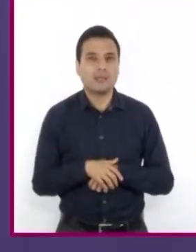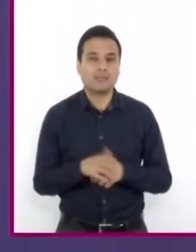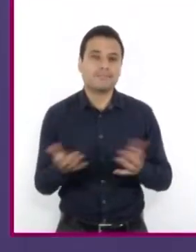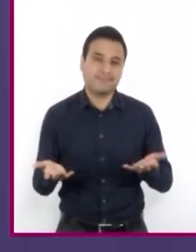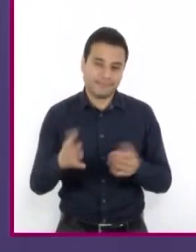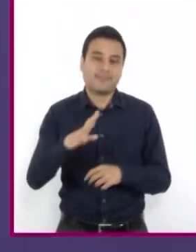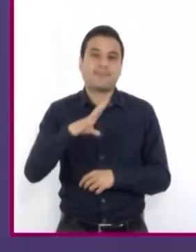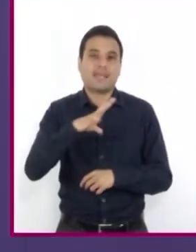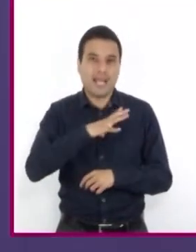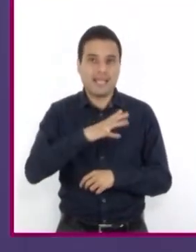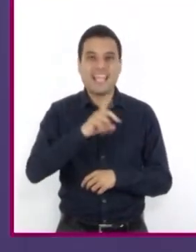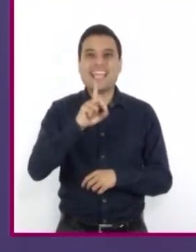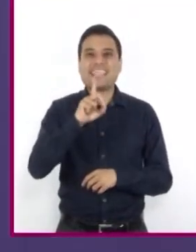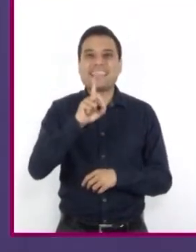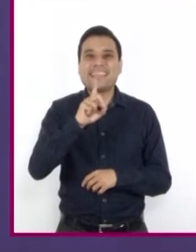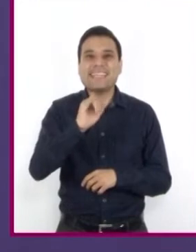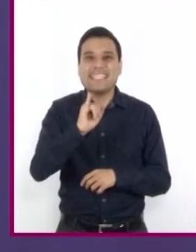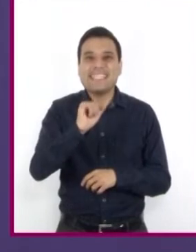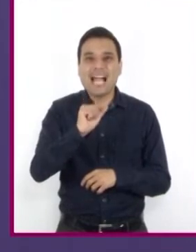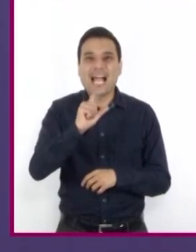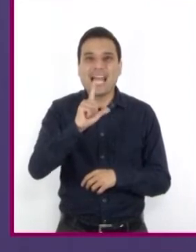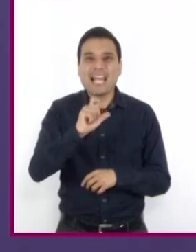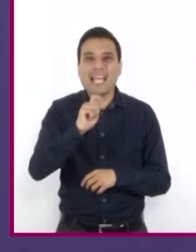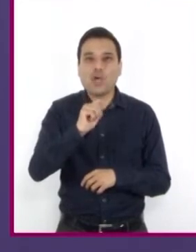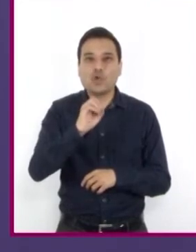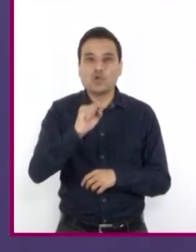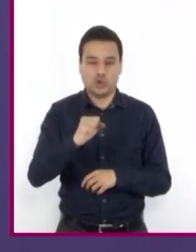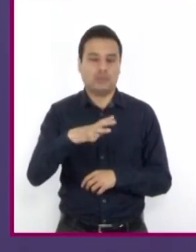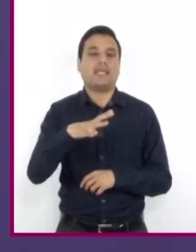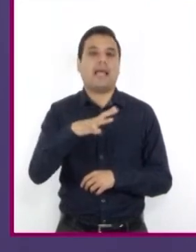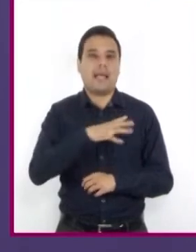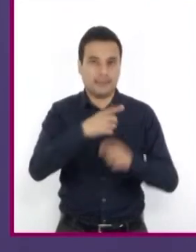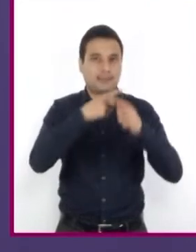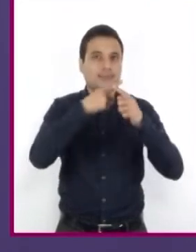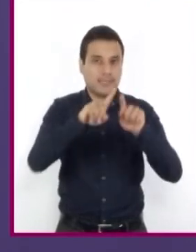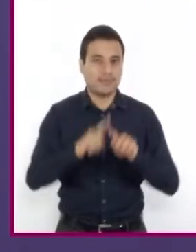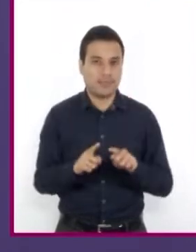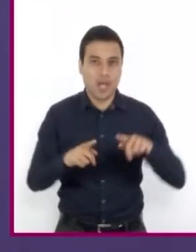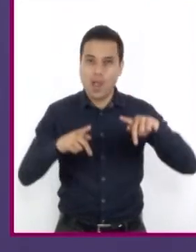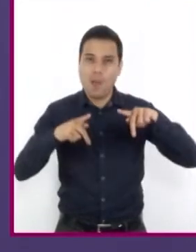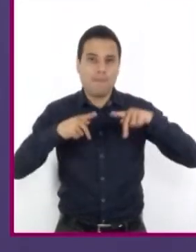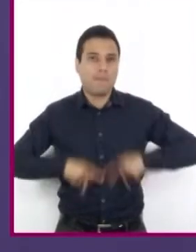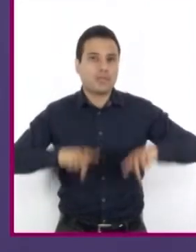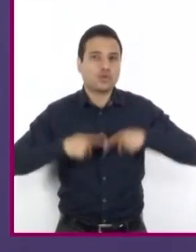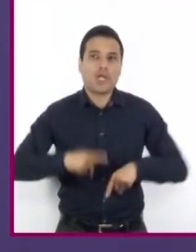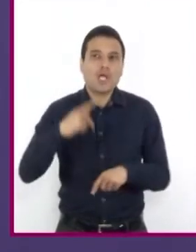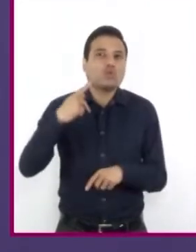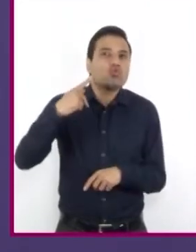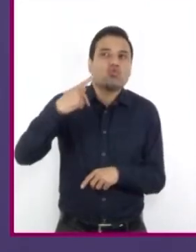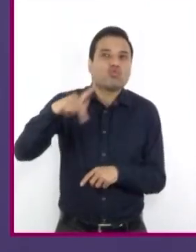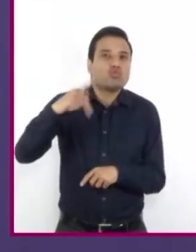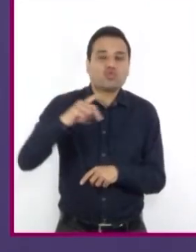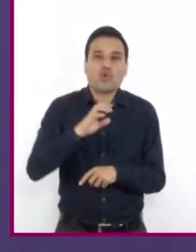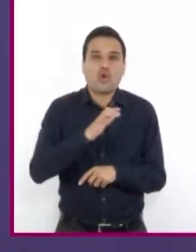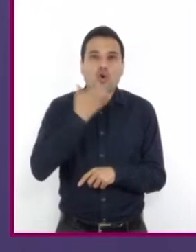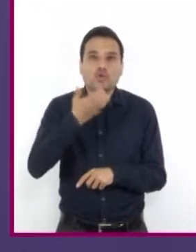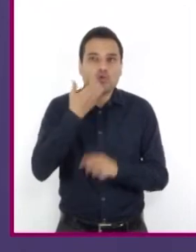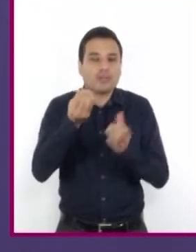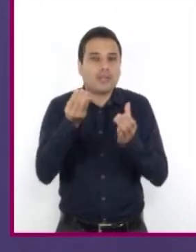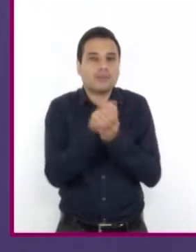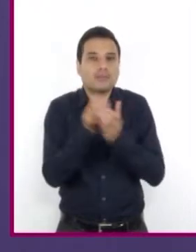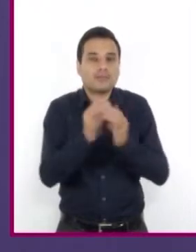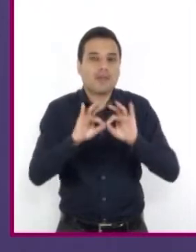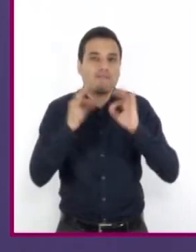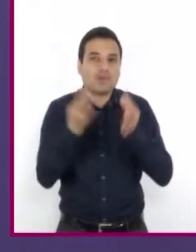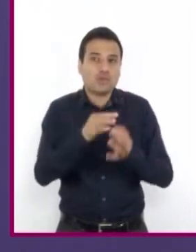variantes dialectales en las regiones que mencionas. Es decir, que cada individuo tiene un modo particular para expresarse en su entorno y su